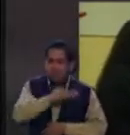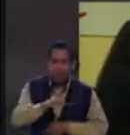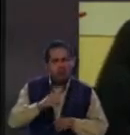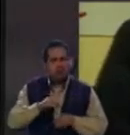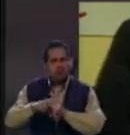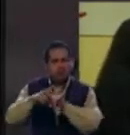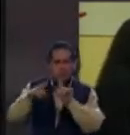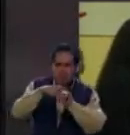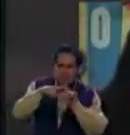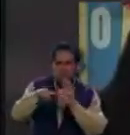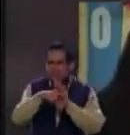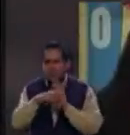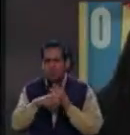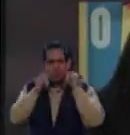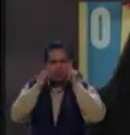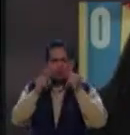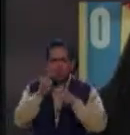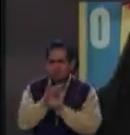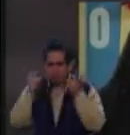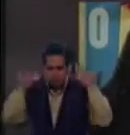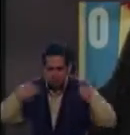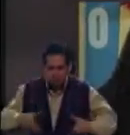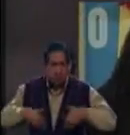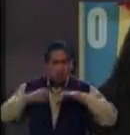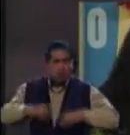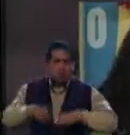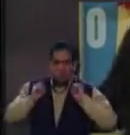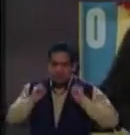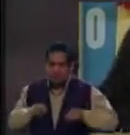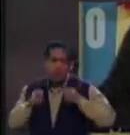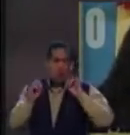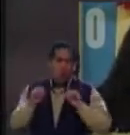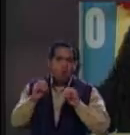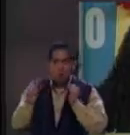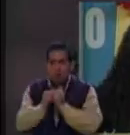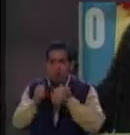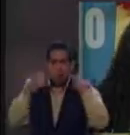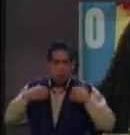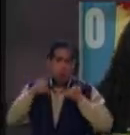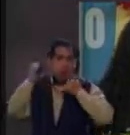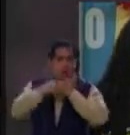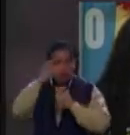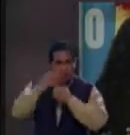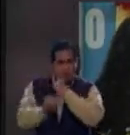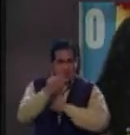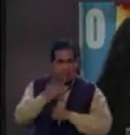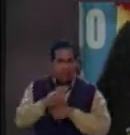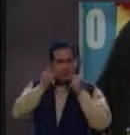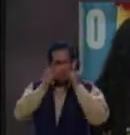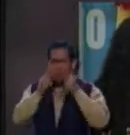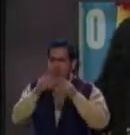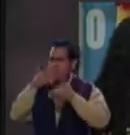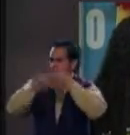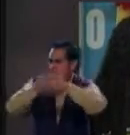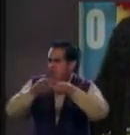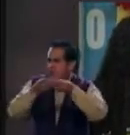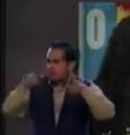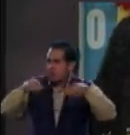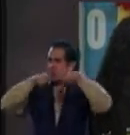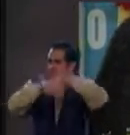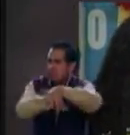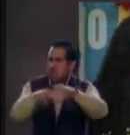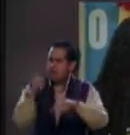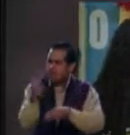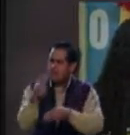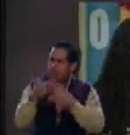pueden. En una igualdad de personas con o sin aparatos ortopédicos o habitamentos, le entras al desarrollo